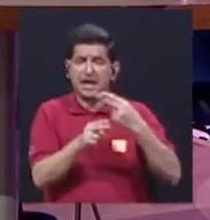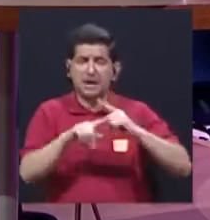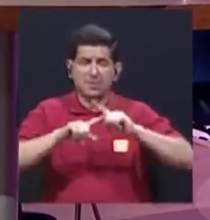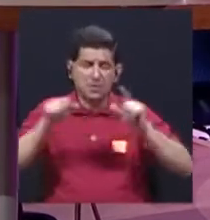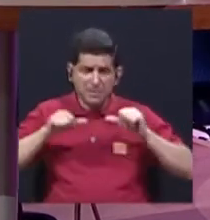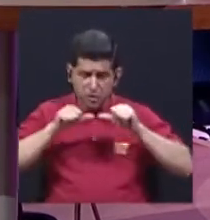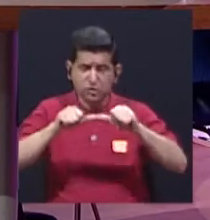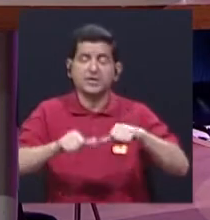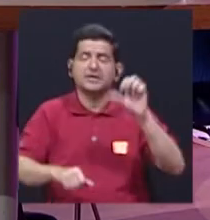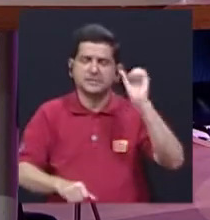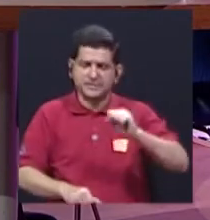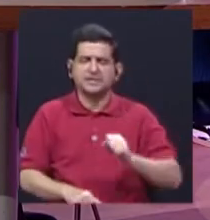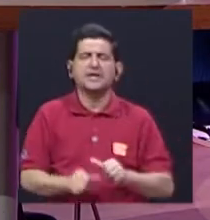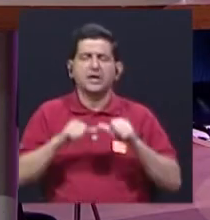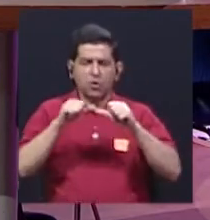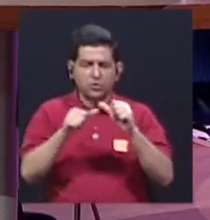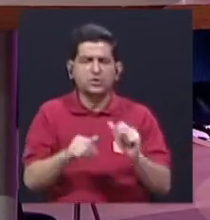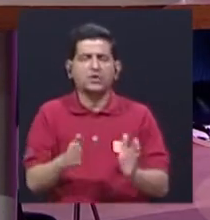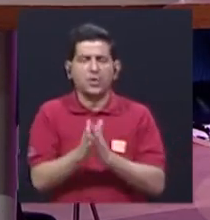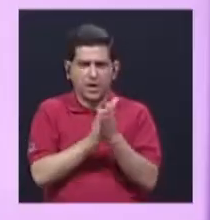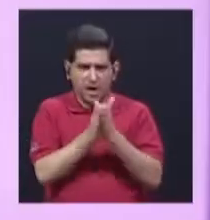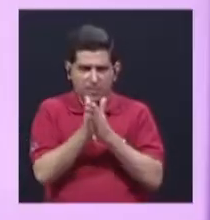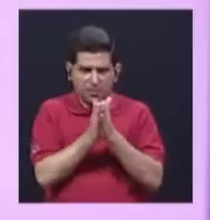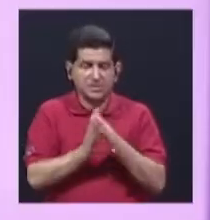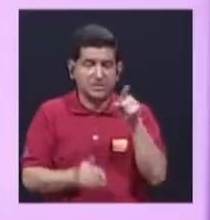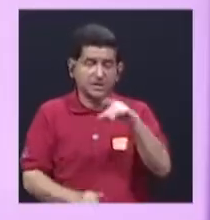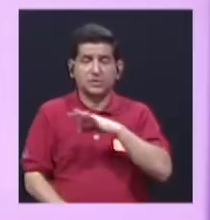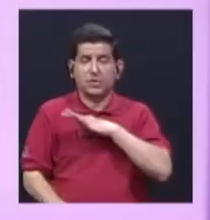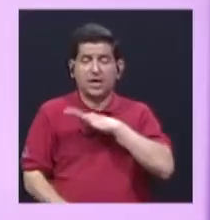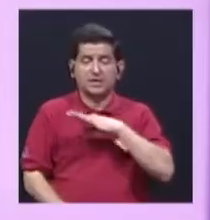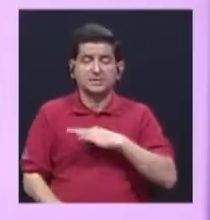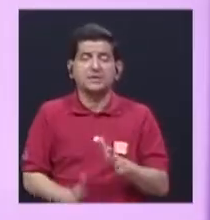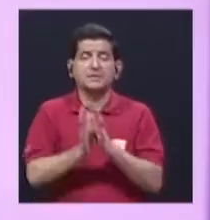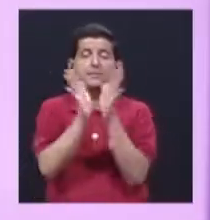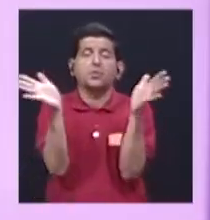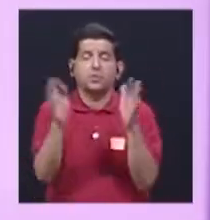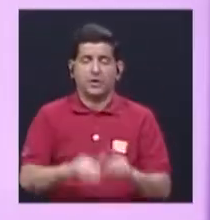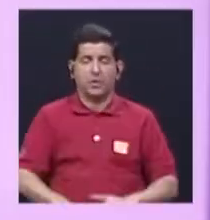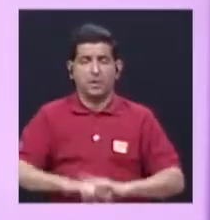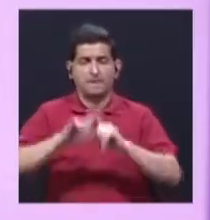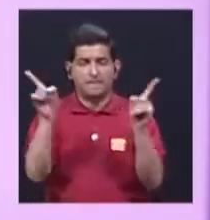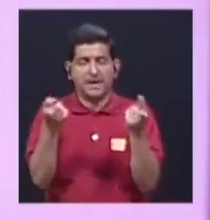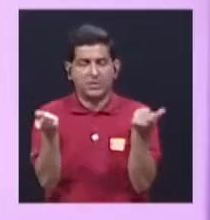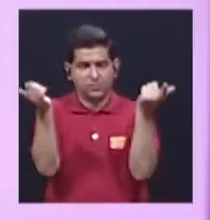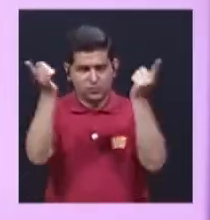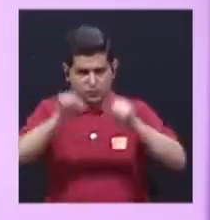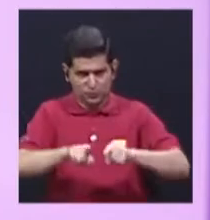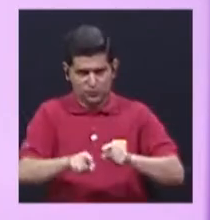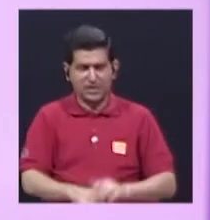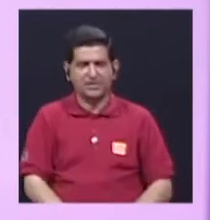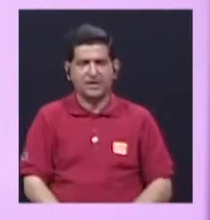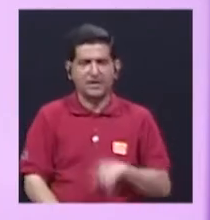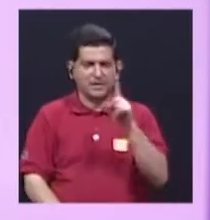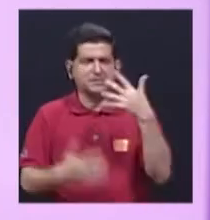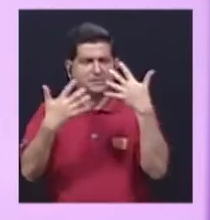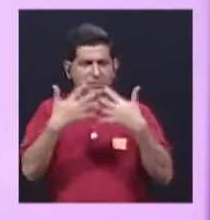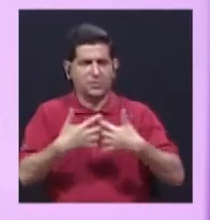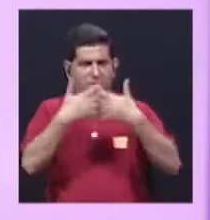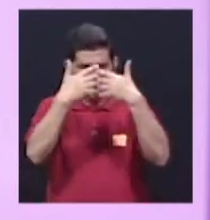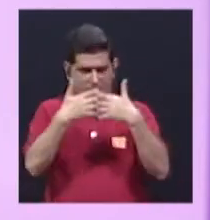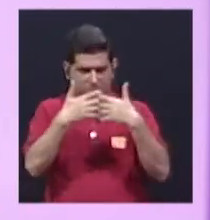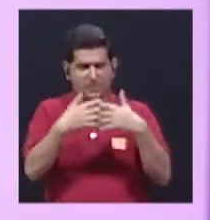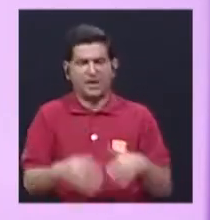con la misma frecuencia. usándola, siguen explotando ese bien público. Ahora, que debería de pasar es que si un concesionario